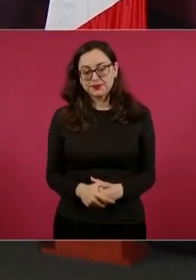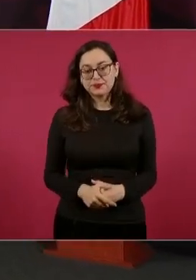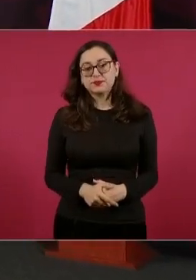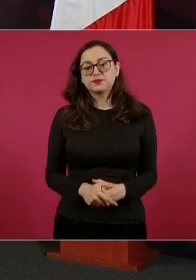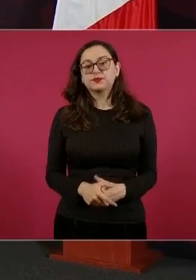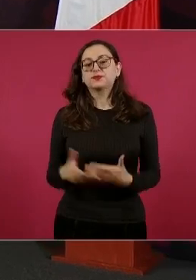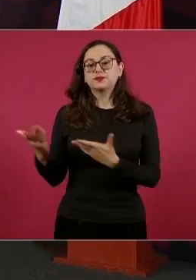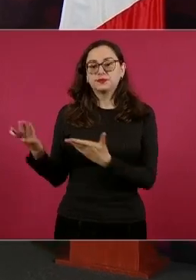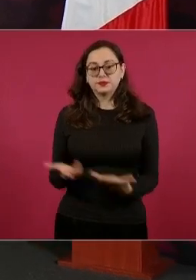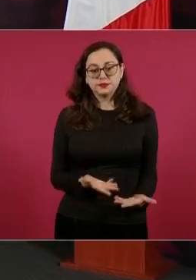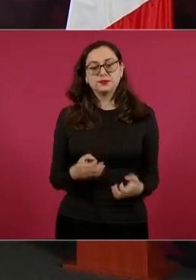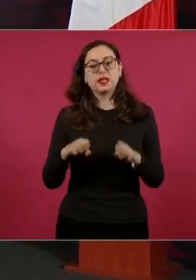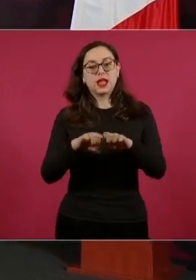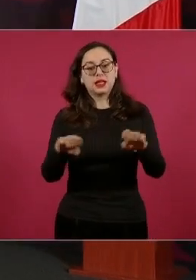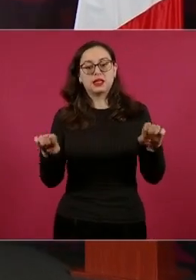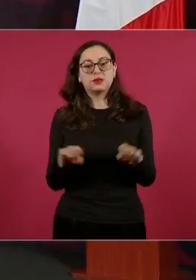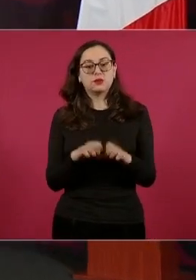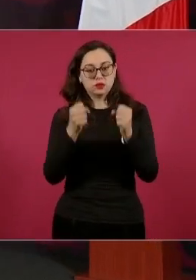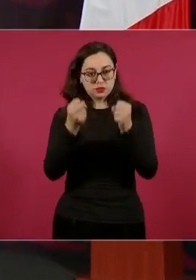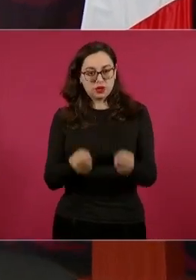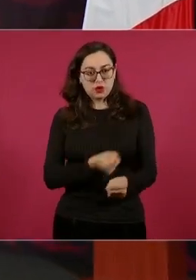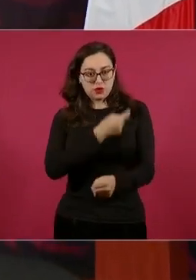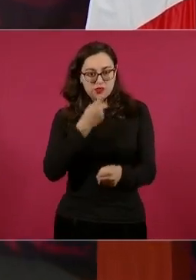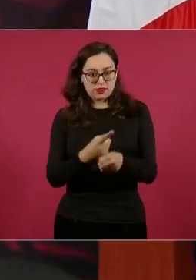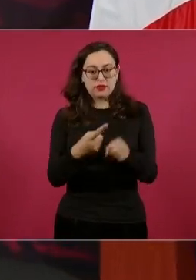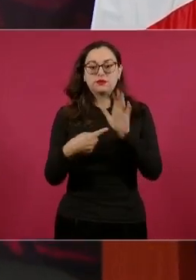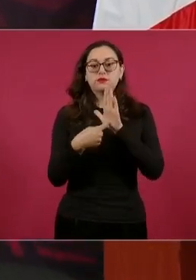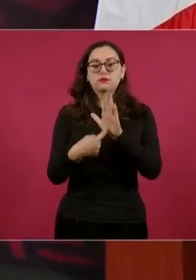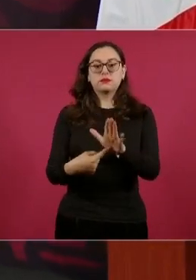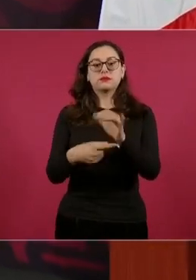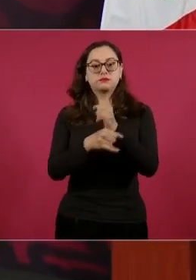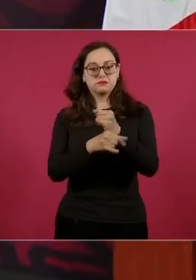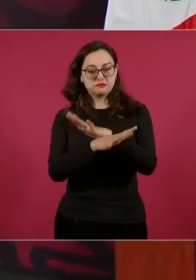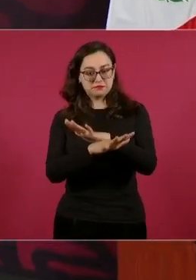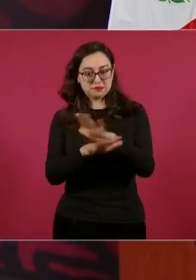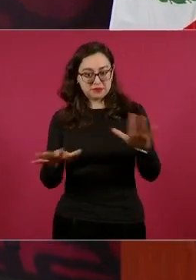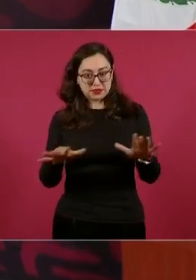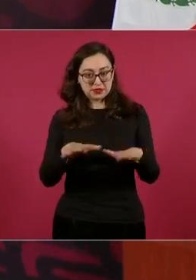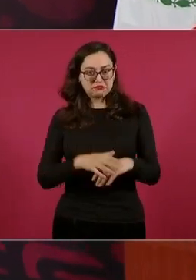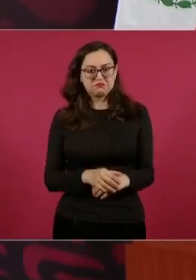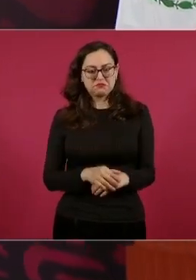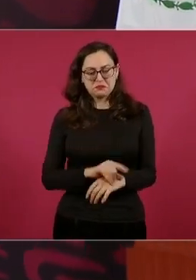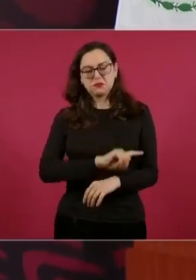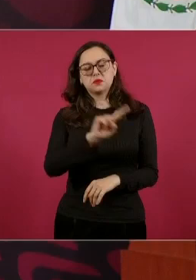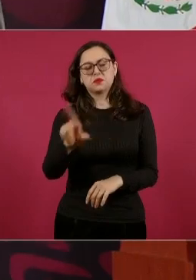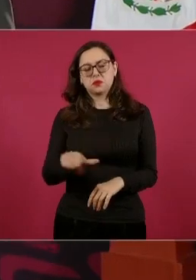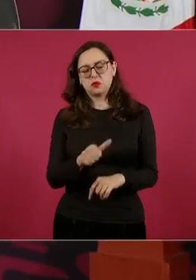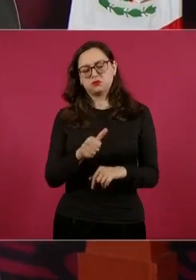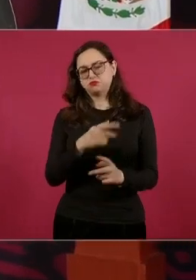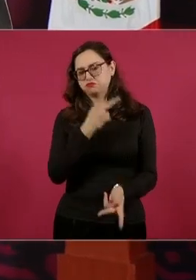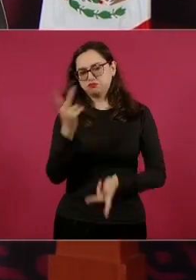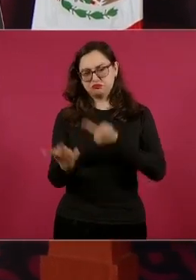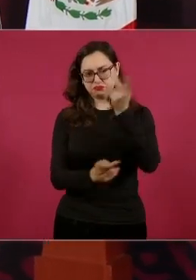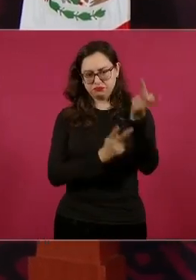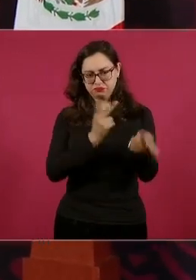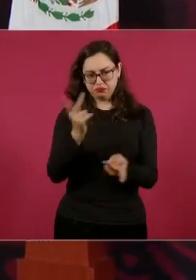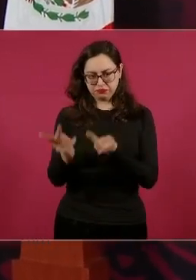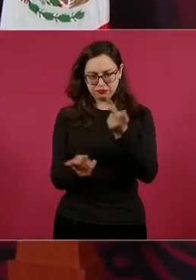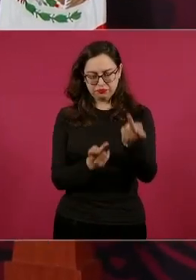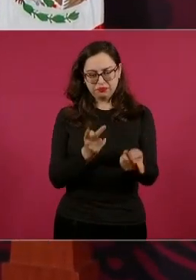Seguridad y luego vamos a responder a las preguntas